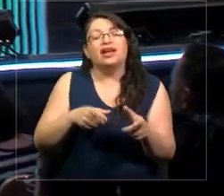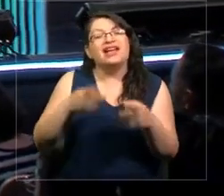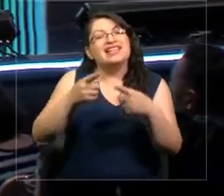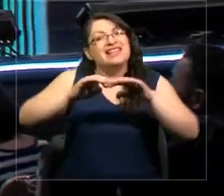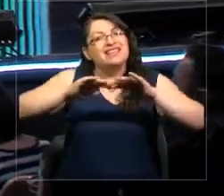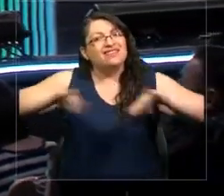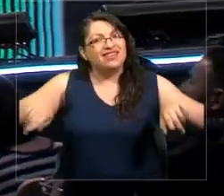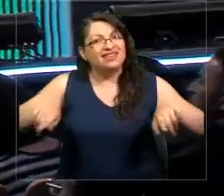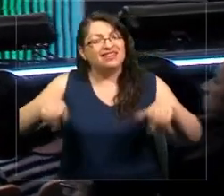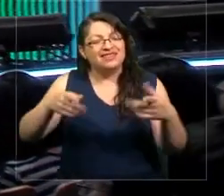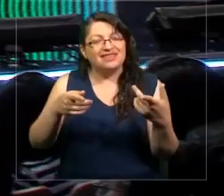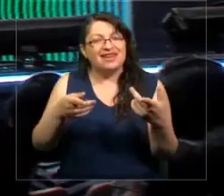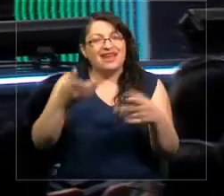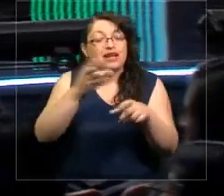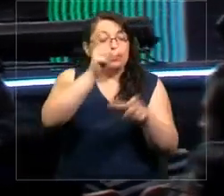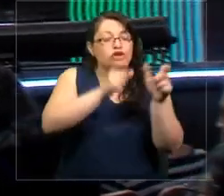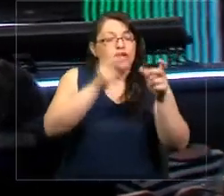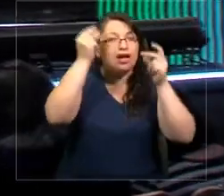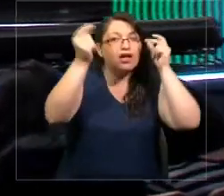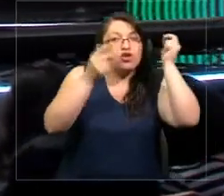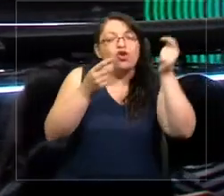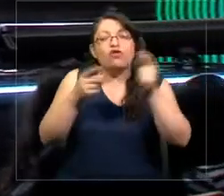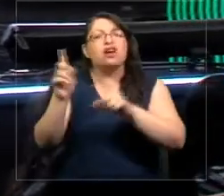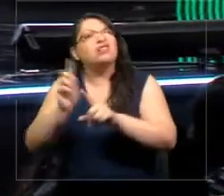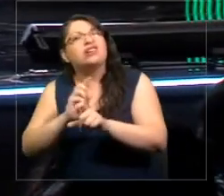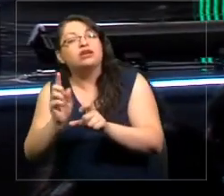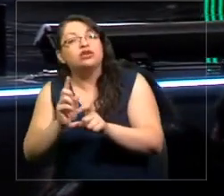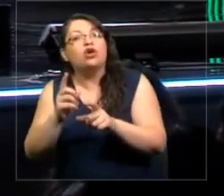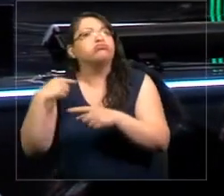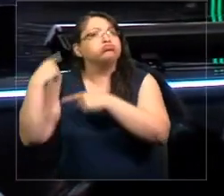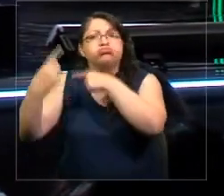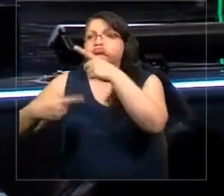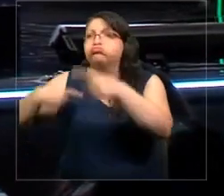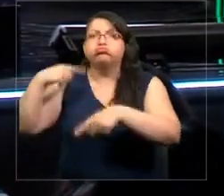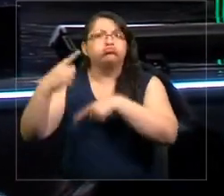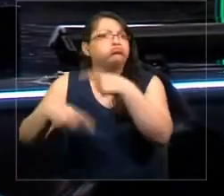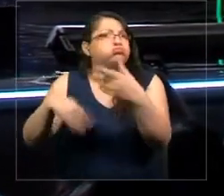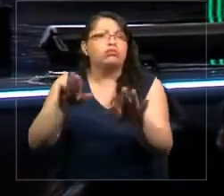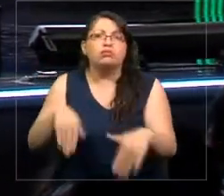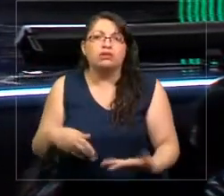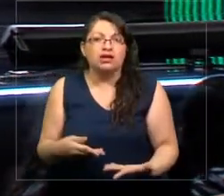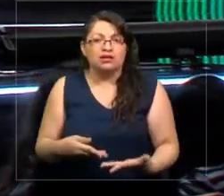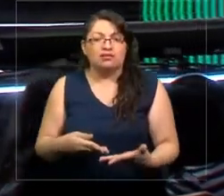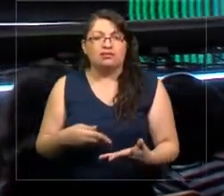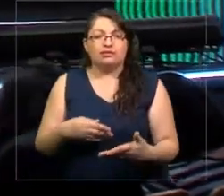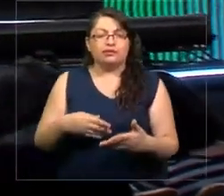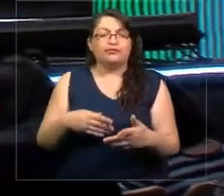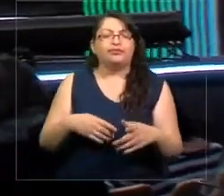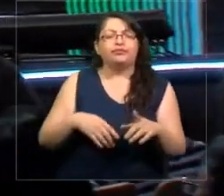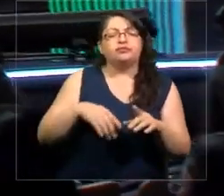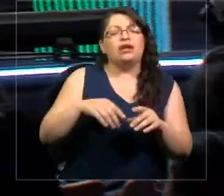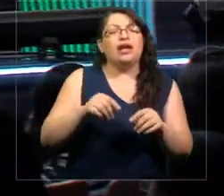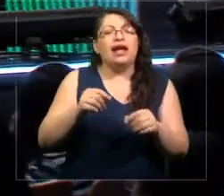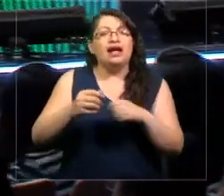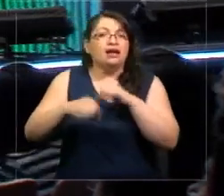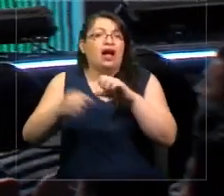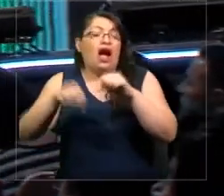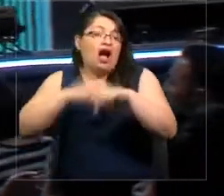resto se ha mantenido a lo largo de la historia. En el año pasado, la mitad del planeta consiguió acceso a Internet.